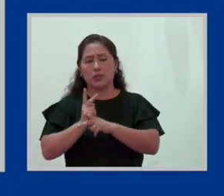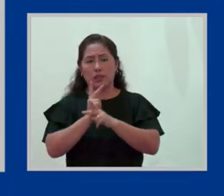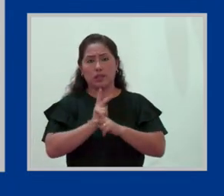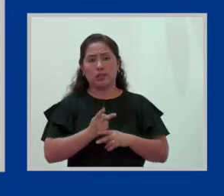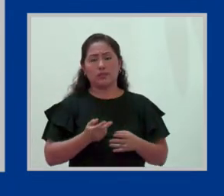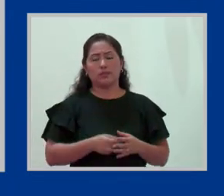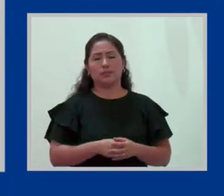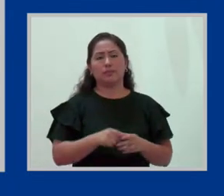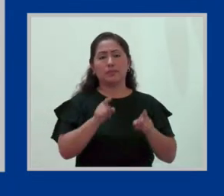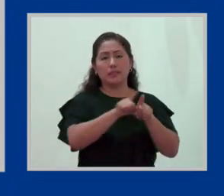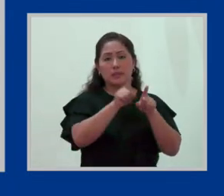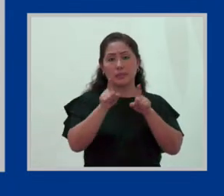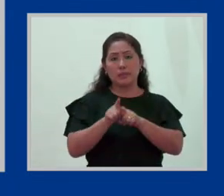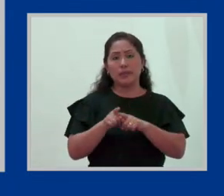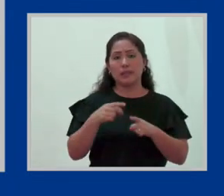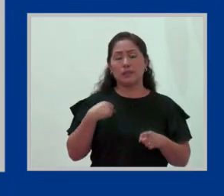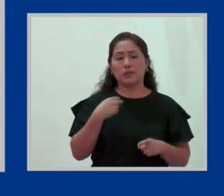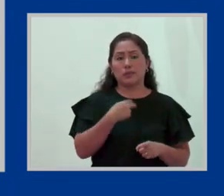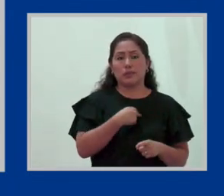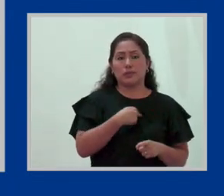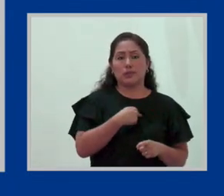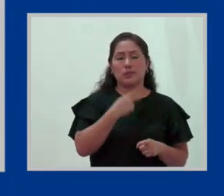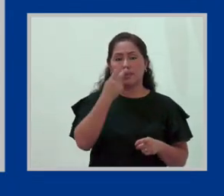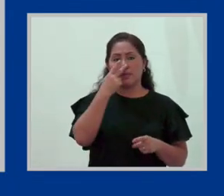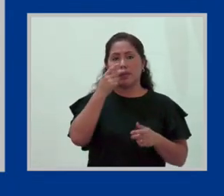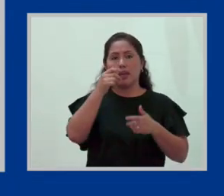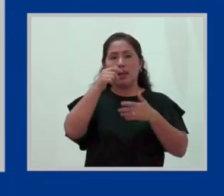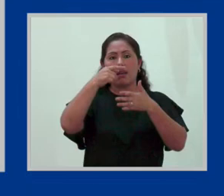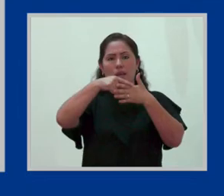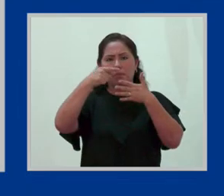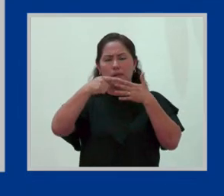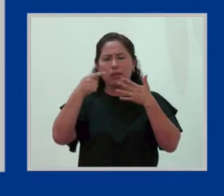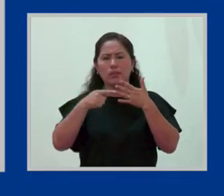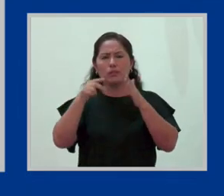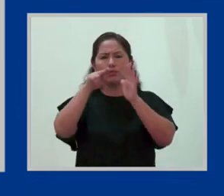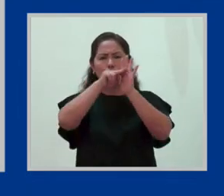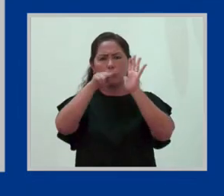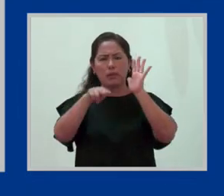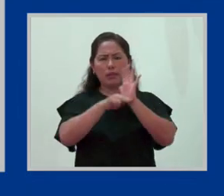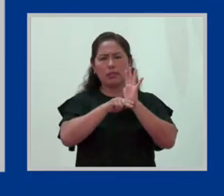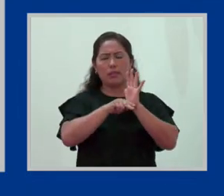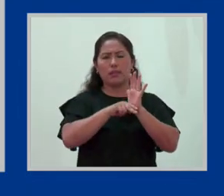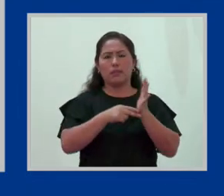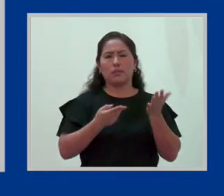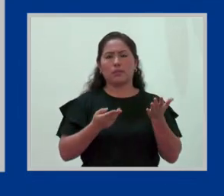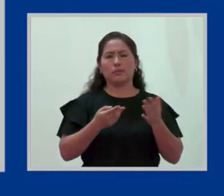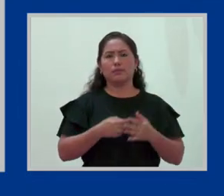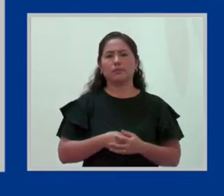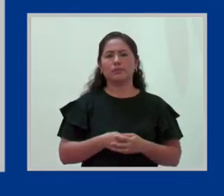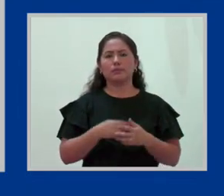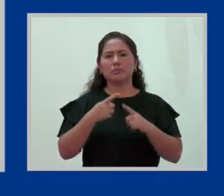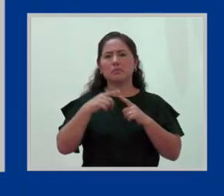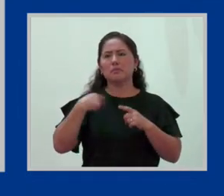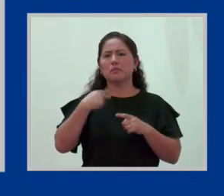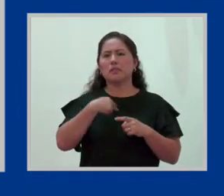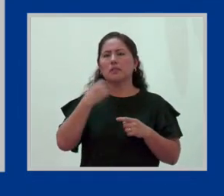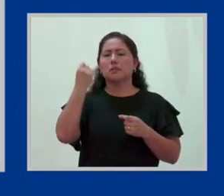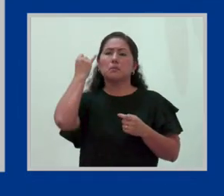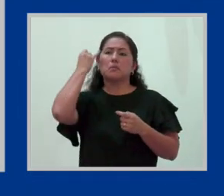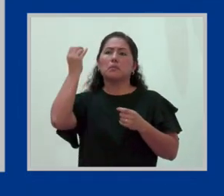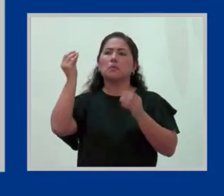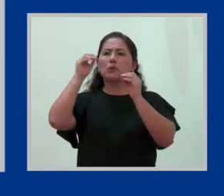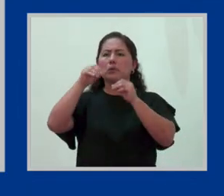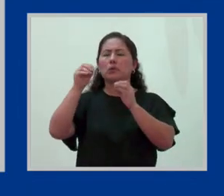Además, tenemos un aspecto normativo importante, porque todo esto no es algo gaseoso que se nos ocurre simplemente